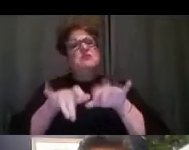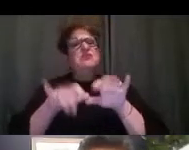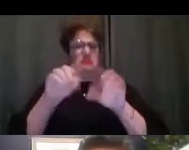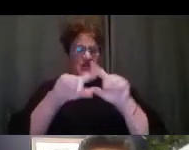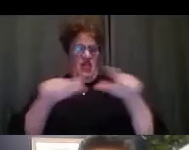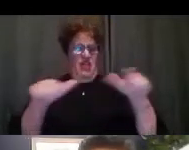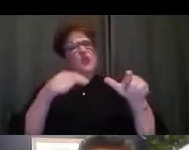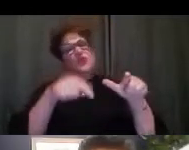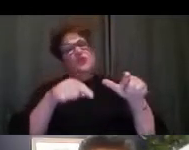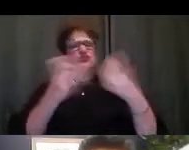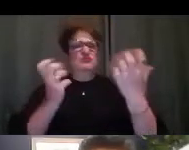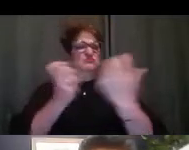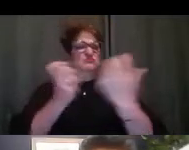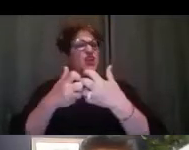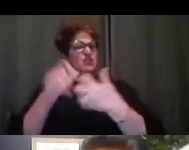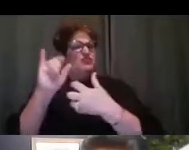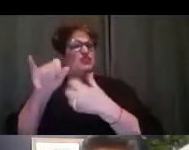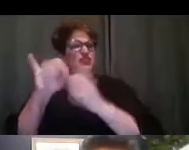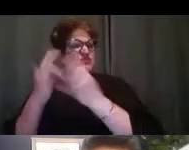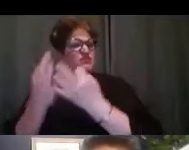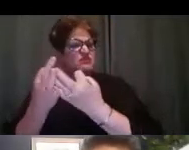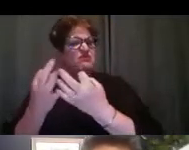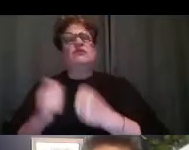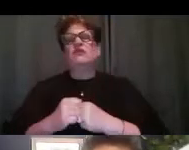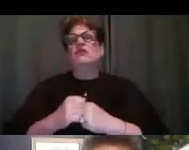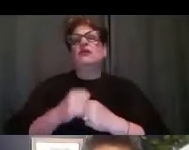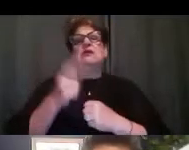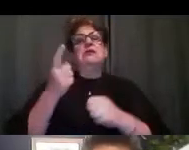lo hicieron en el entender.